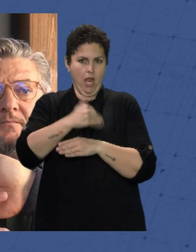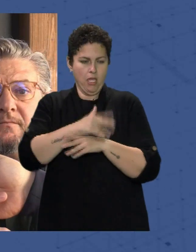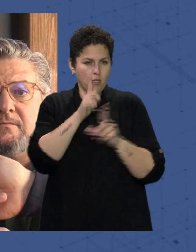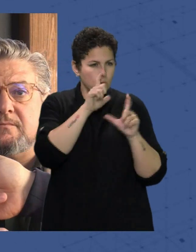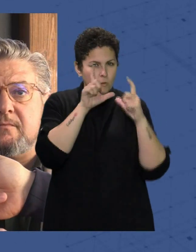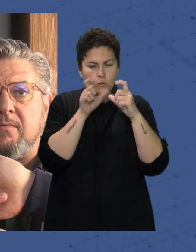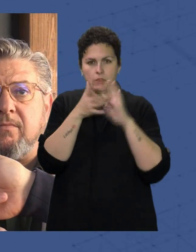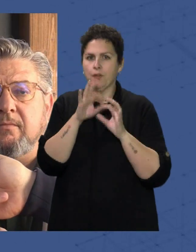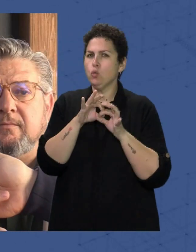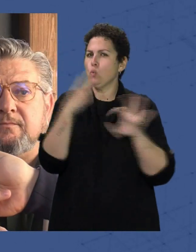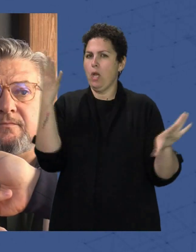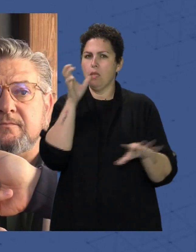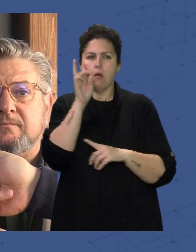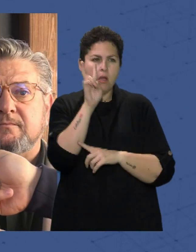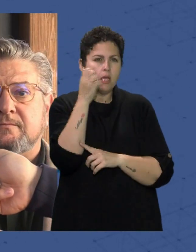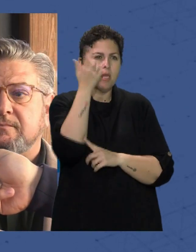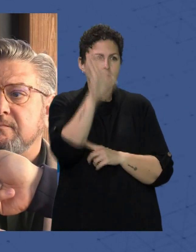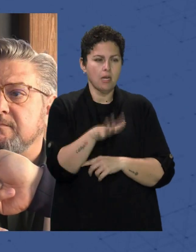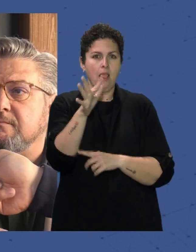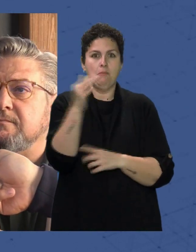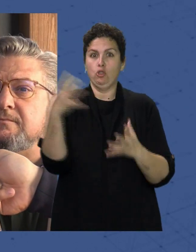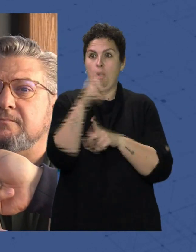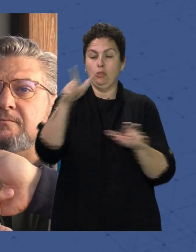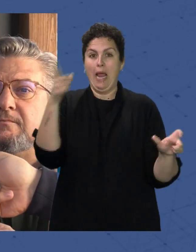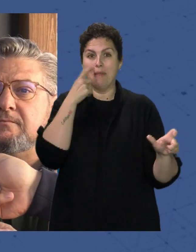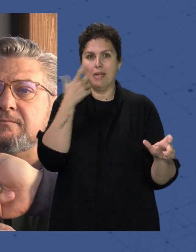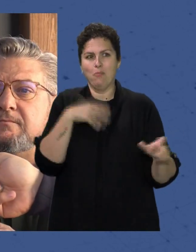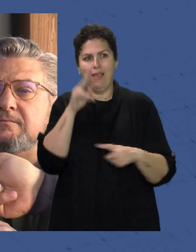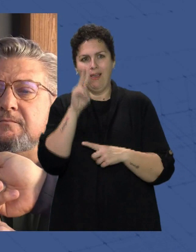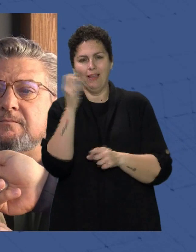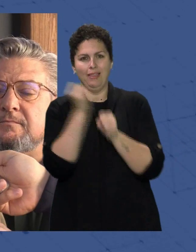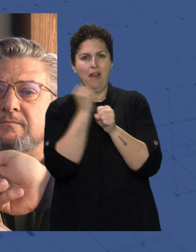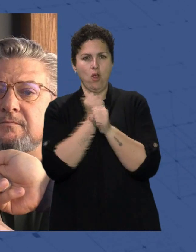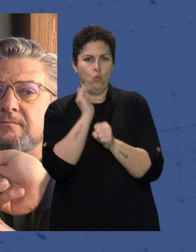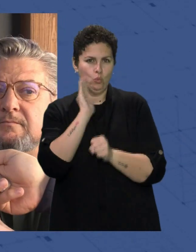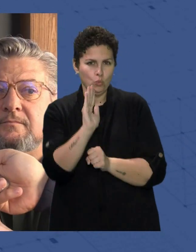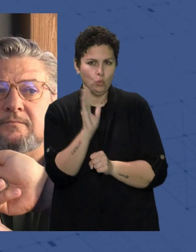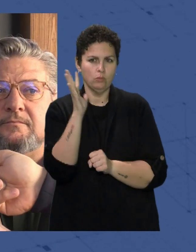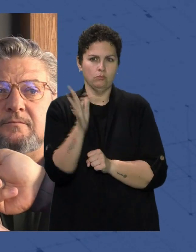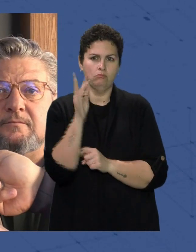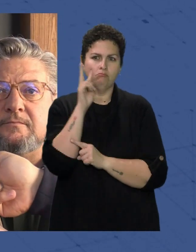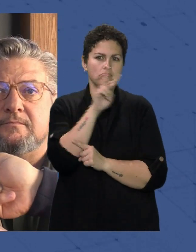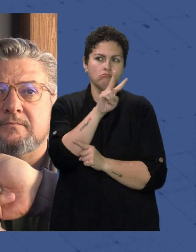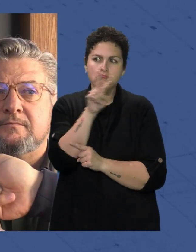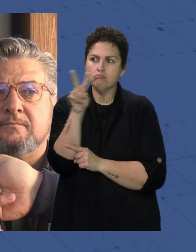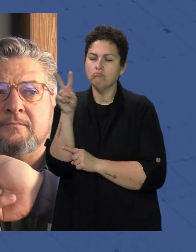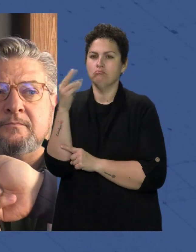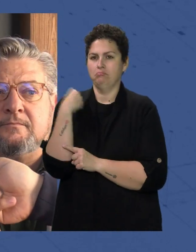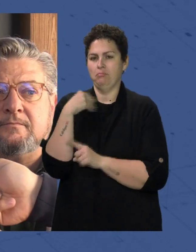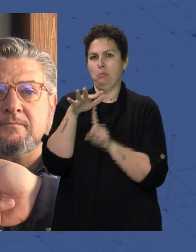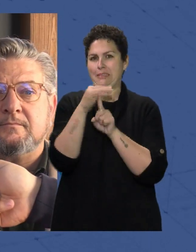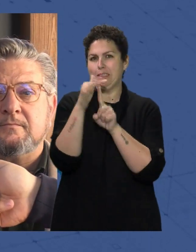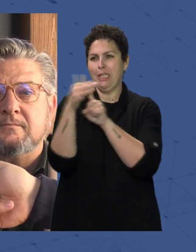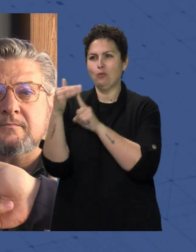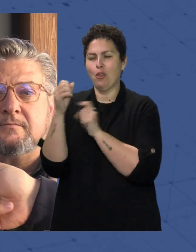unos afortunados Y a la vez Nos hacen afortunados A todos los almerienses Que nos permiten Disfrutar de su trabajo Y que podamos Pues vislumbrar Esos momentos Tan